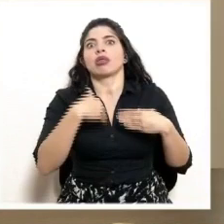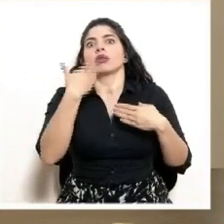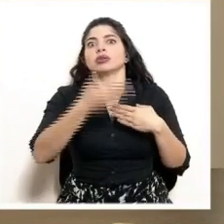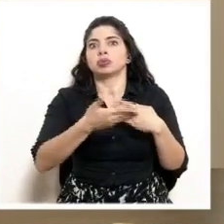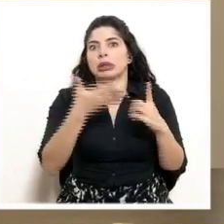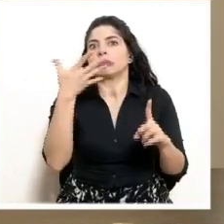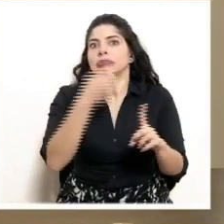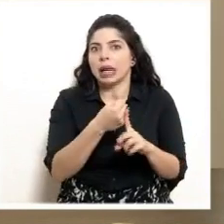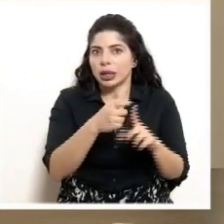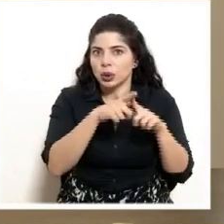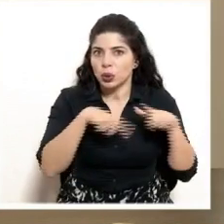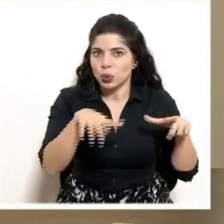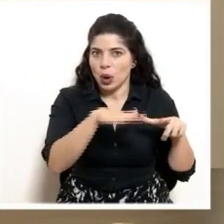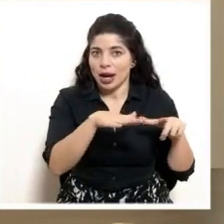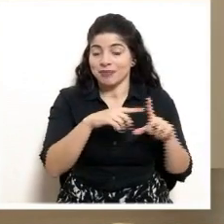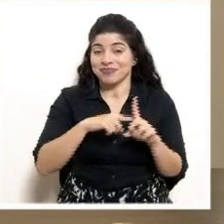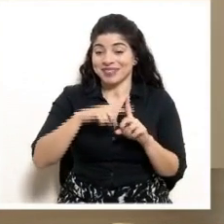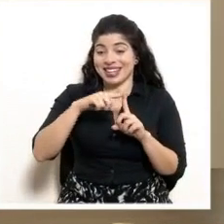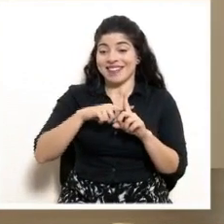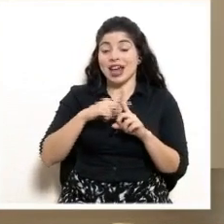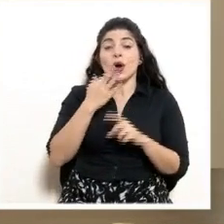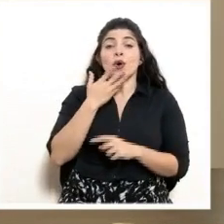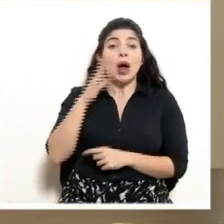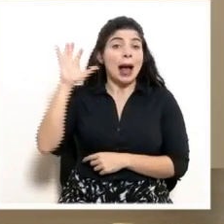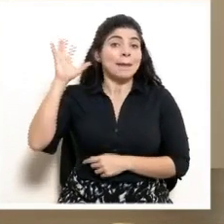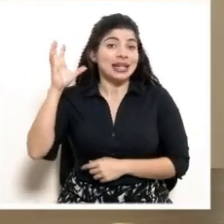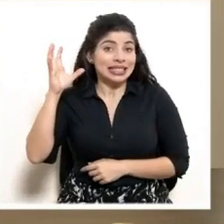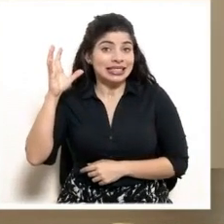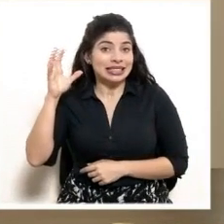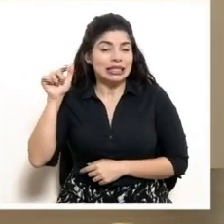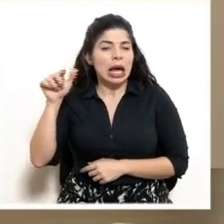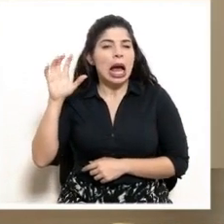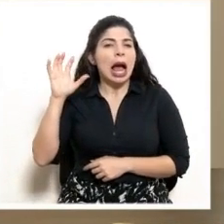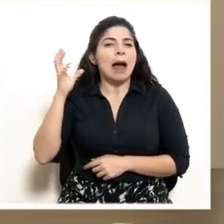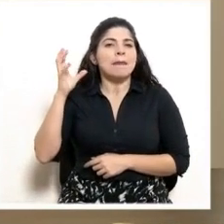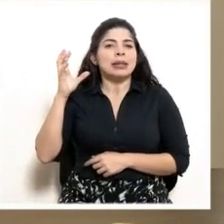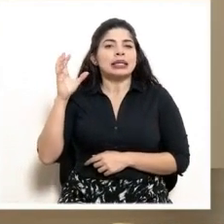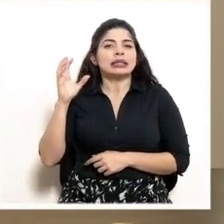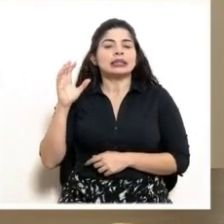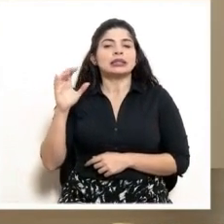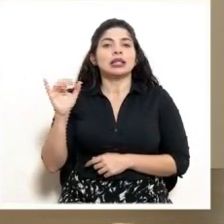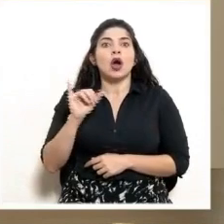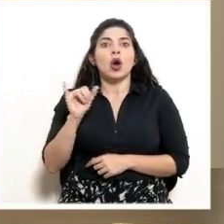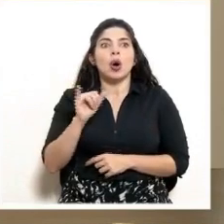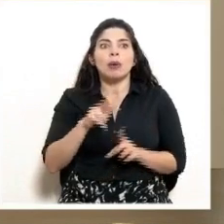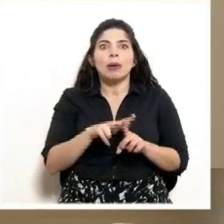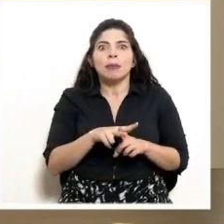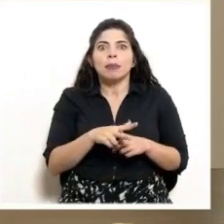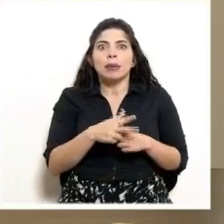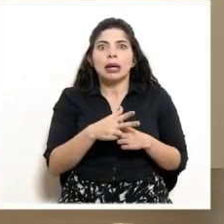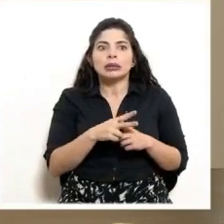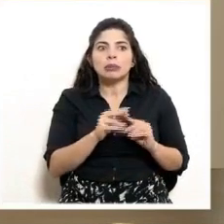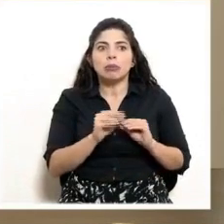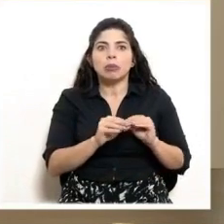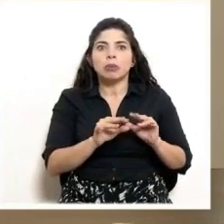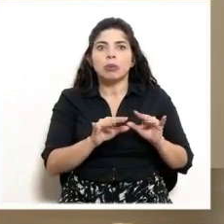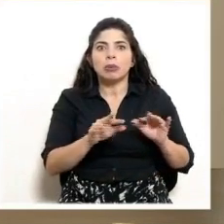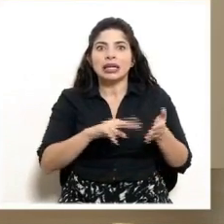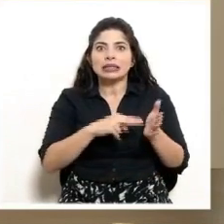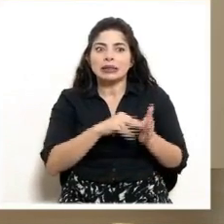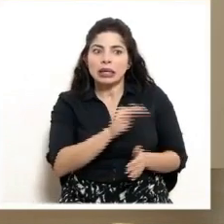El nivel de alerta amarilla, que es un nivel de alerta de activación, de preparación,